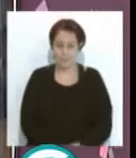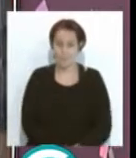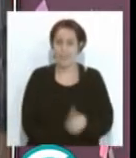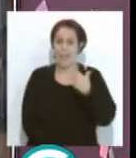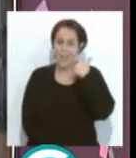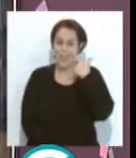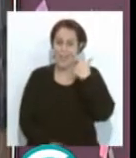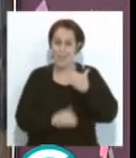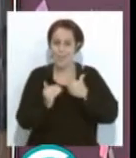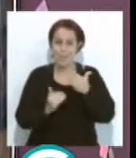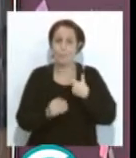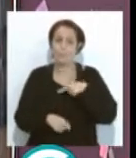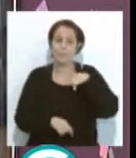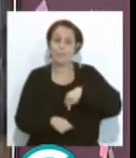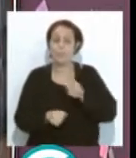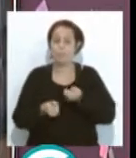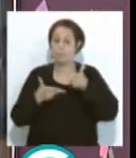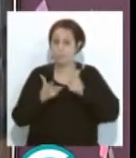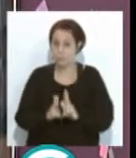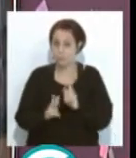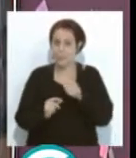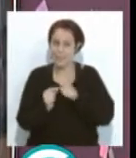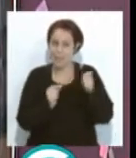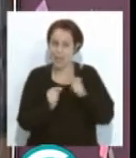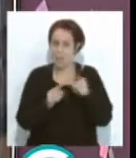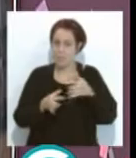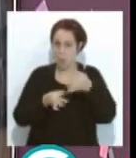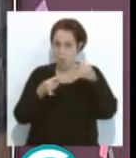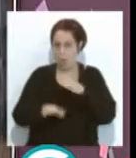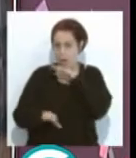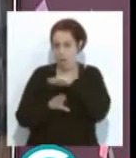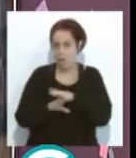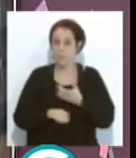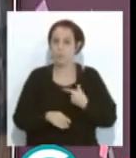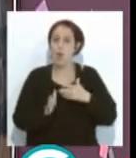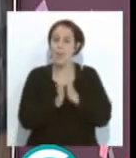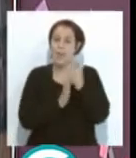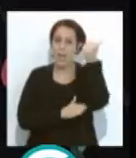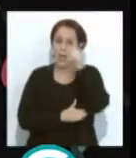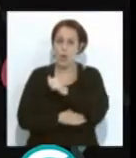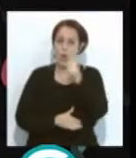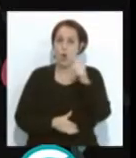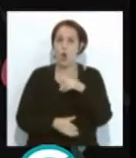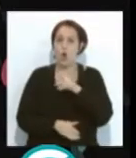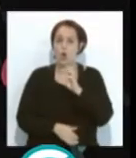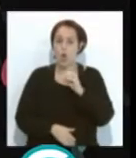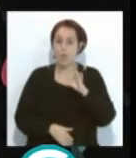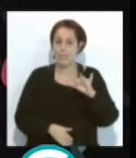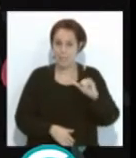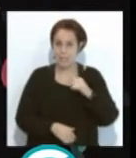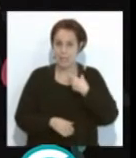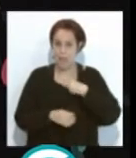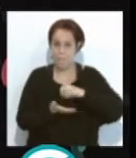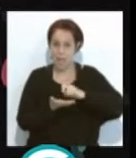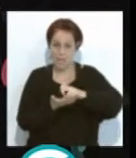avanzar. Y tenemos también aquí en plató, con la distancia de seguridad, al compañero Luis Rossi del Pasacalles. Luis,